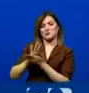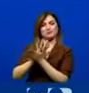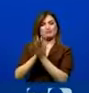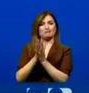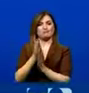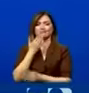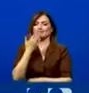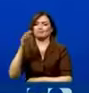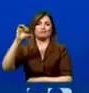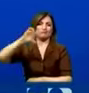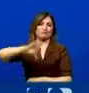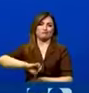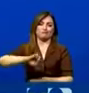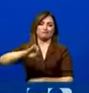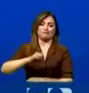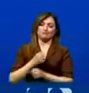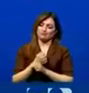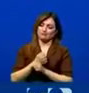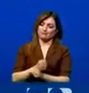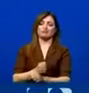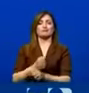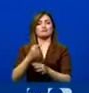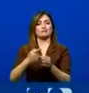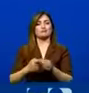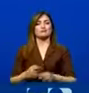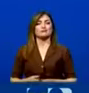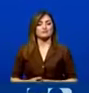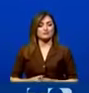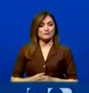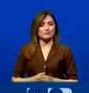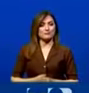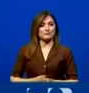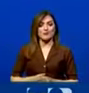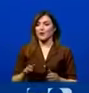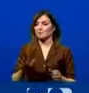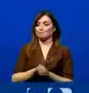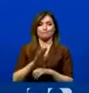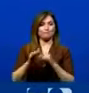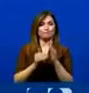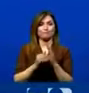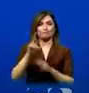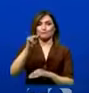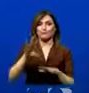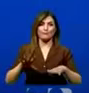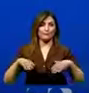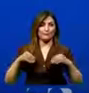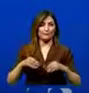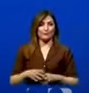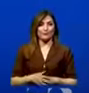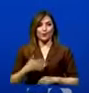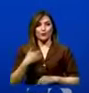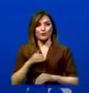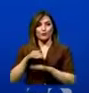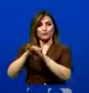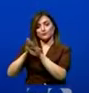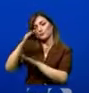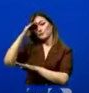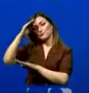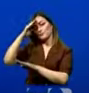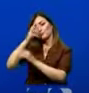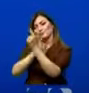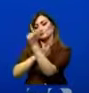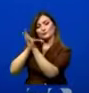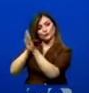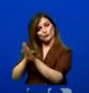a las personas que defendieron a la capital. Eso es absolutamente inadmisible. Y estaré con los policías y los militares